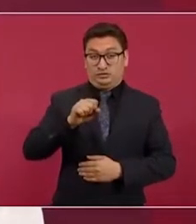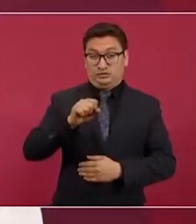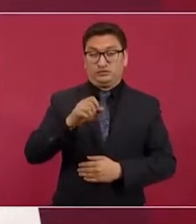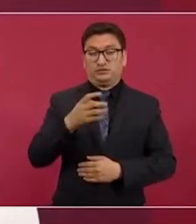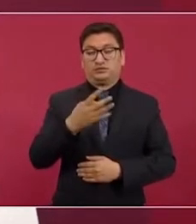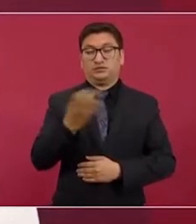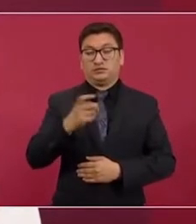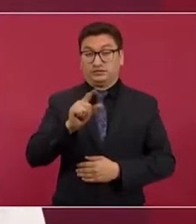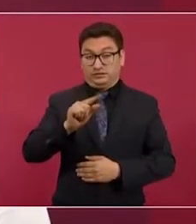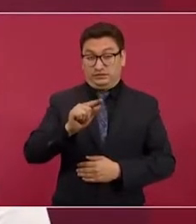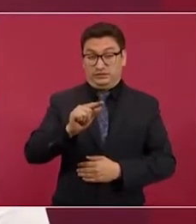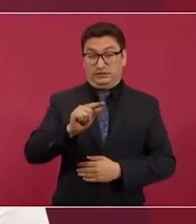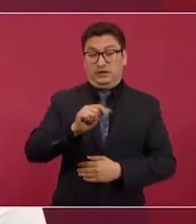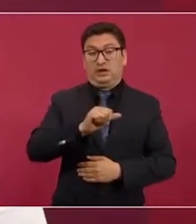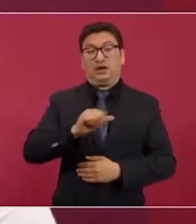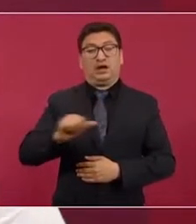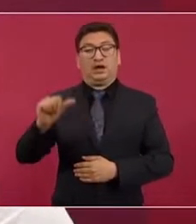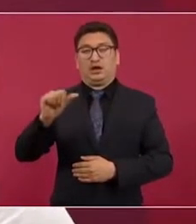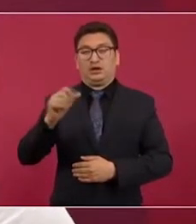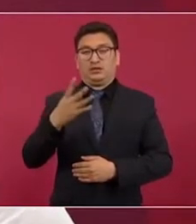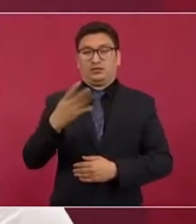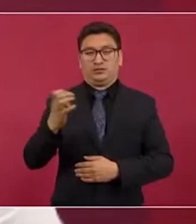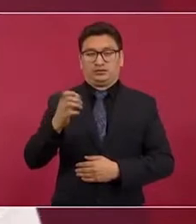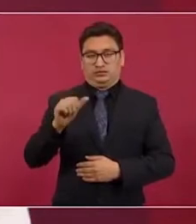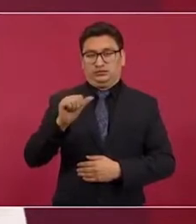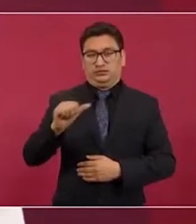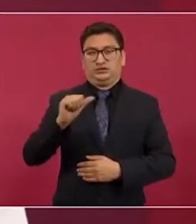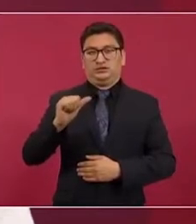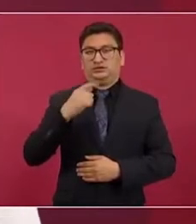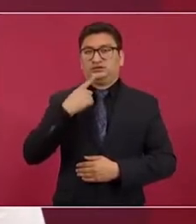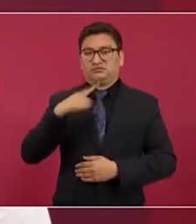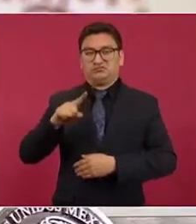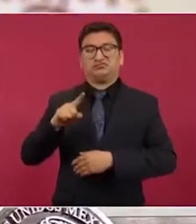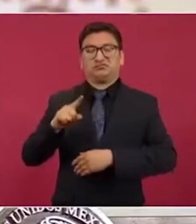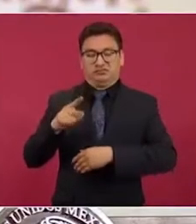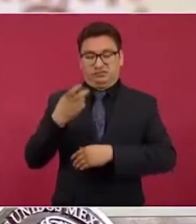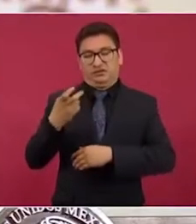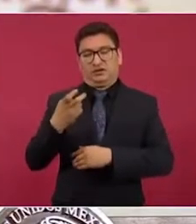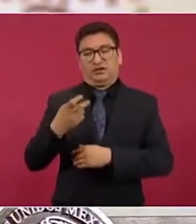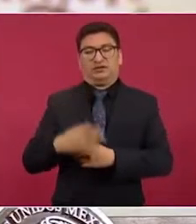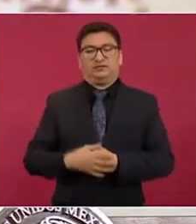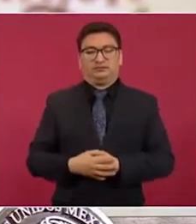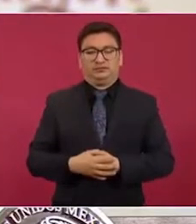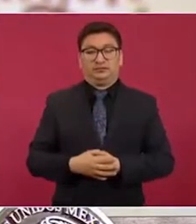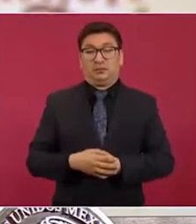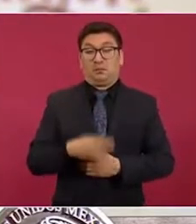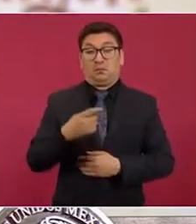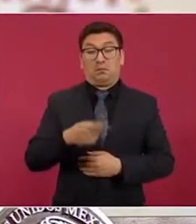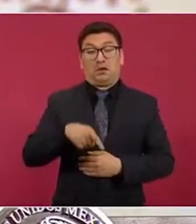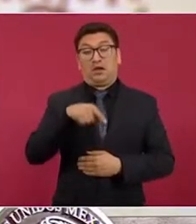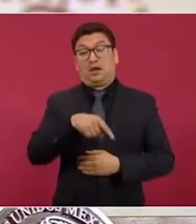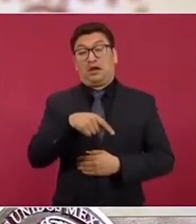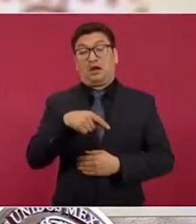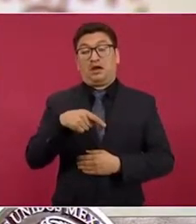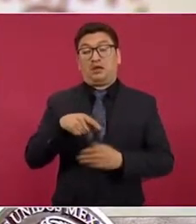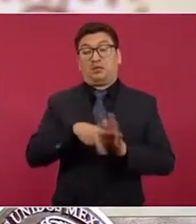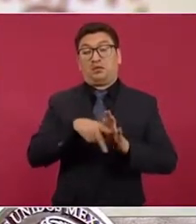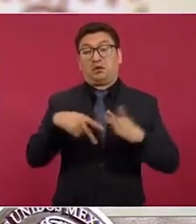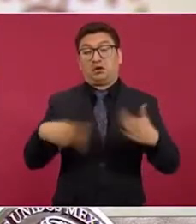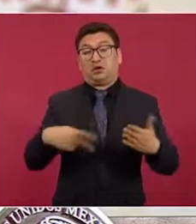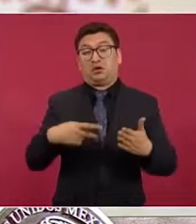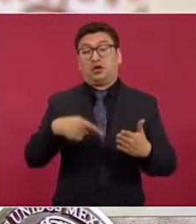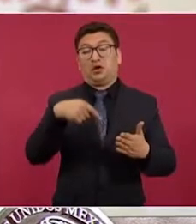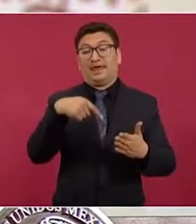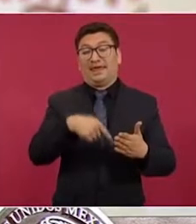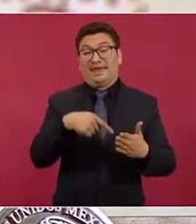a 416 reportes. Pero esta no es la primera vez que Reforma utiliza